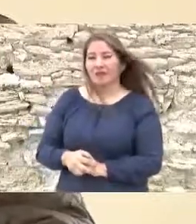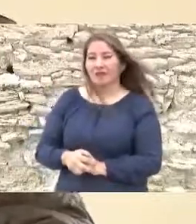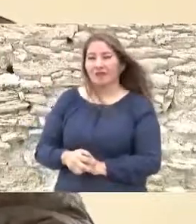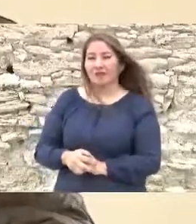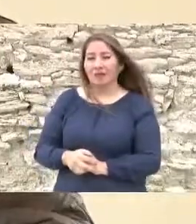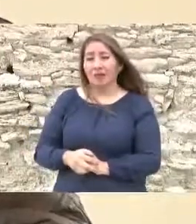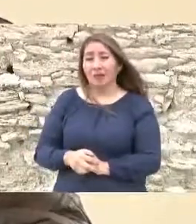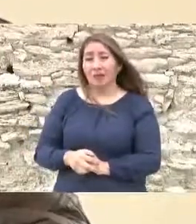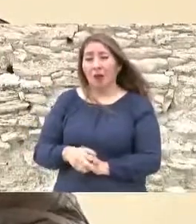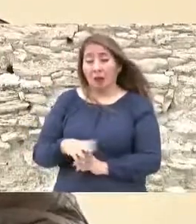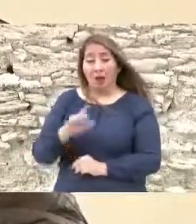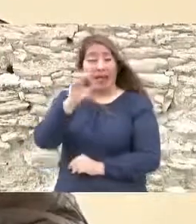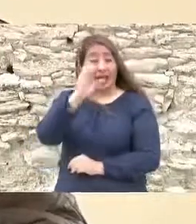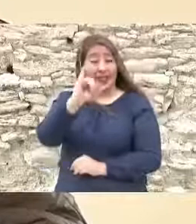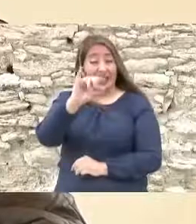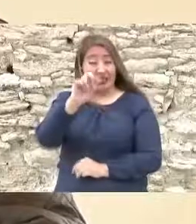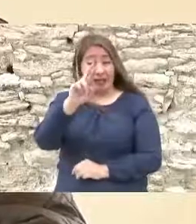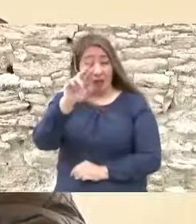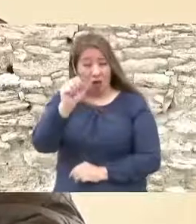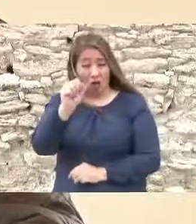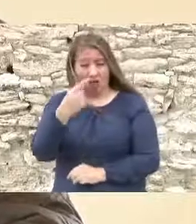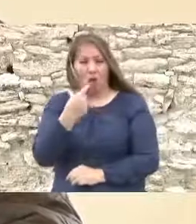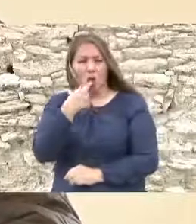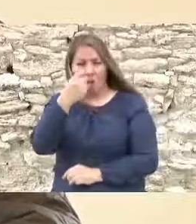Cicerón decía que la historia